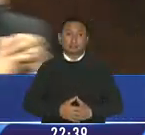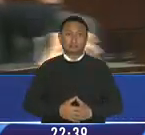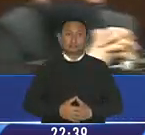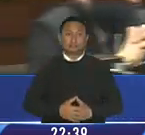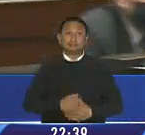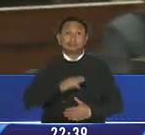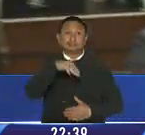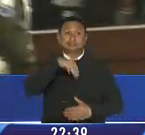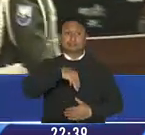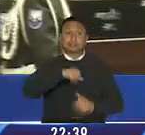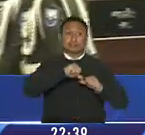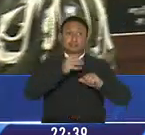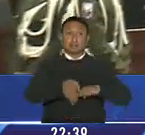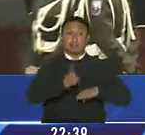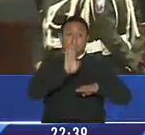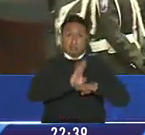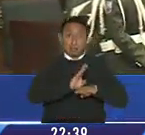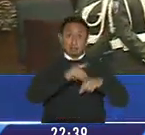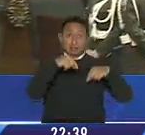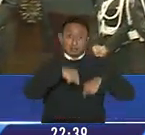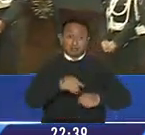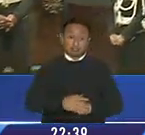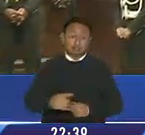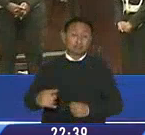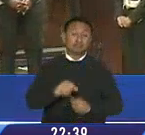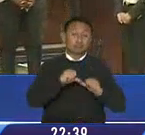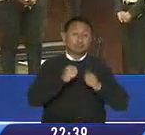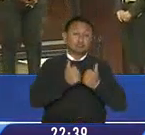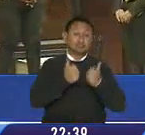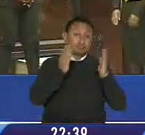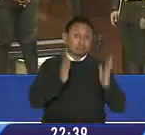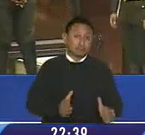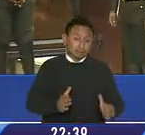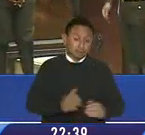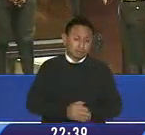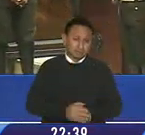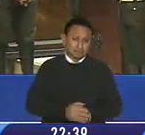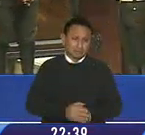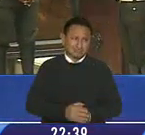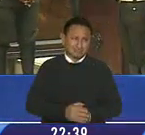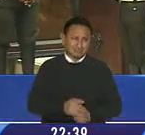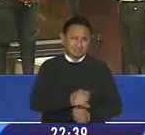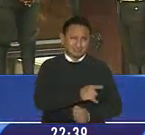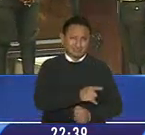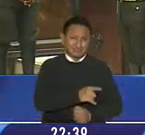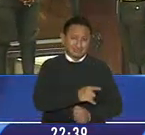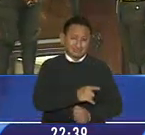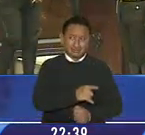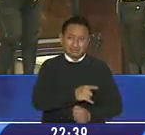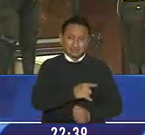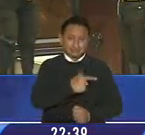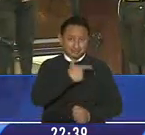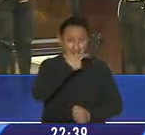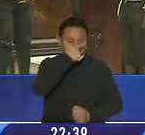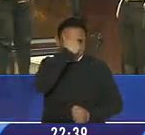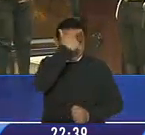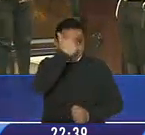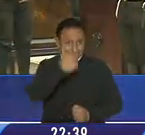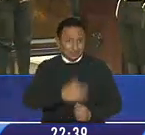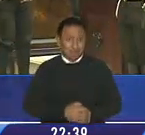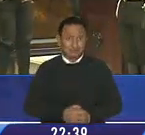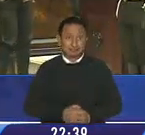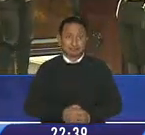este martes en la asamblea nacional fue calificado por varios asambleístas de un show que avergüenza al primer poder del estado en